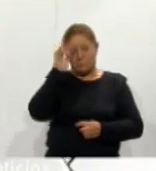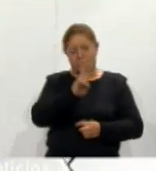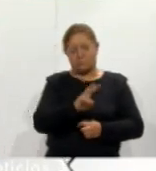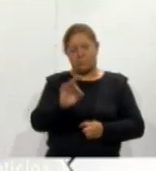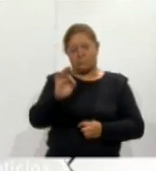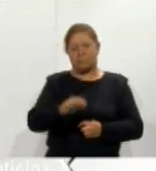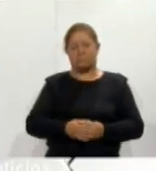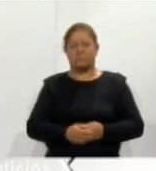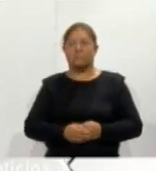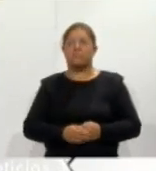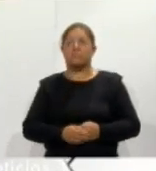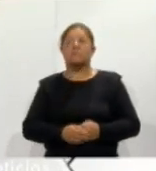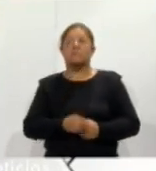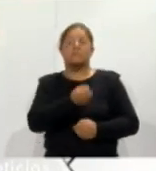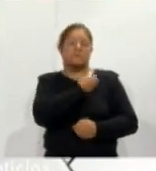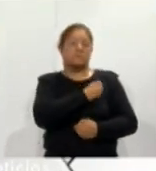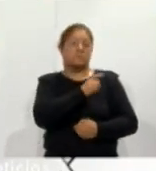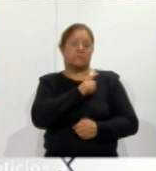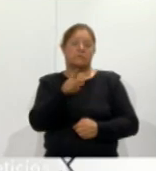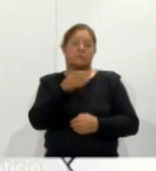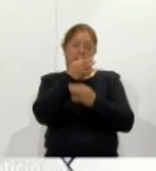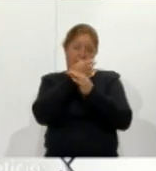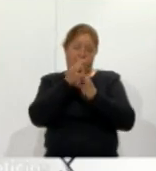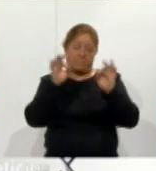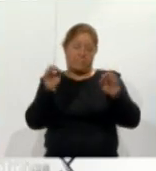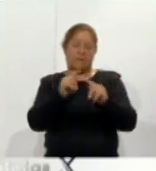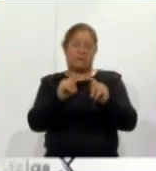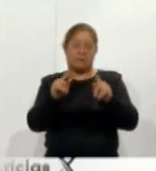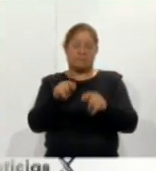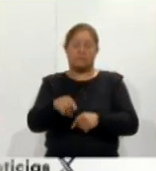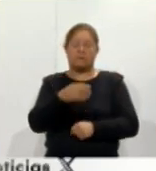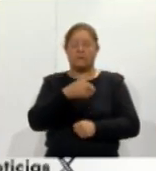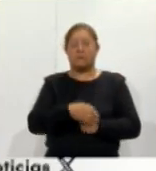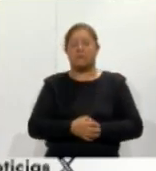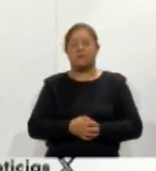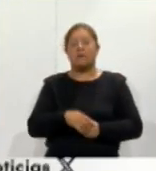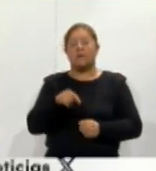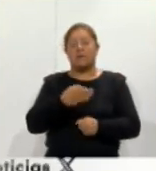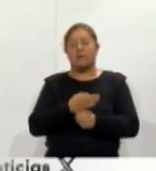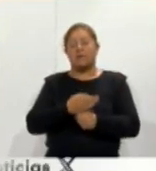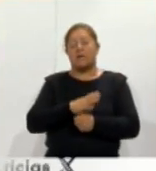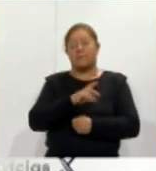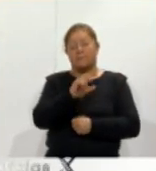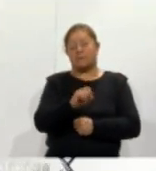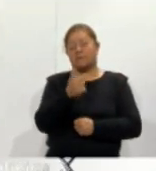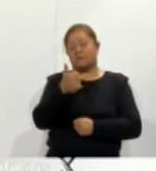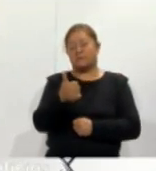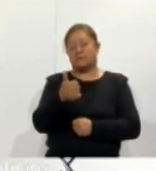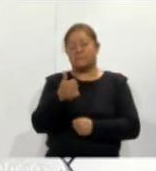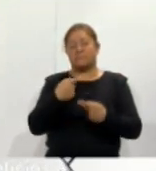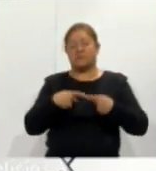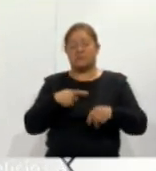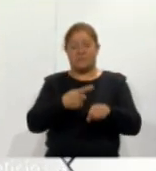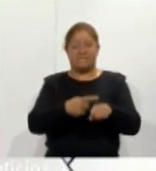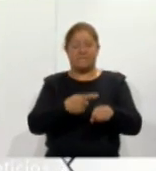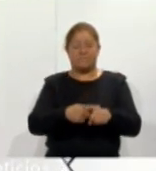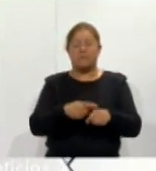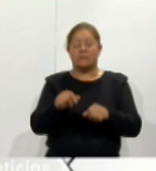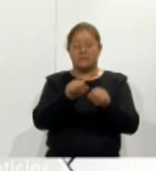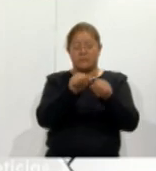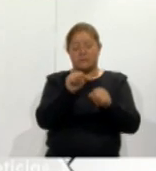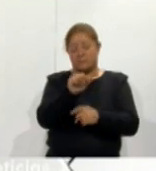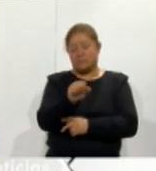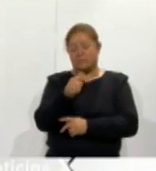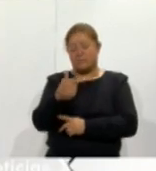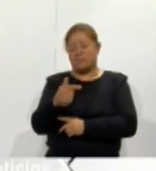el sector salud de Tlaxcala informó que al momento la entidad tiene 26 casos confirmados de síndrome de Guillain-Barré además